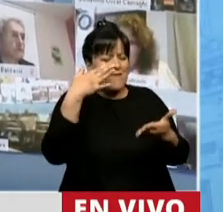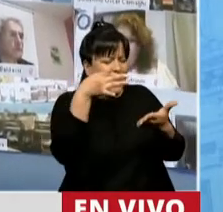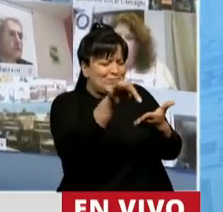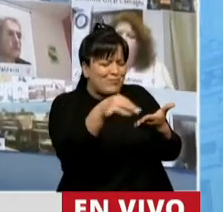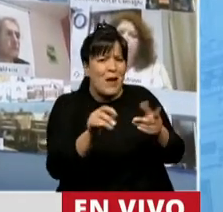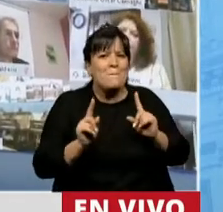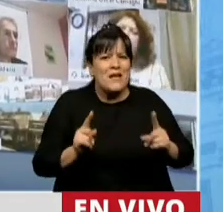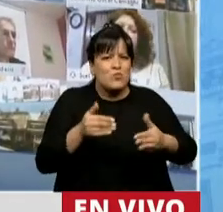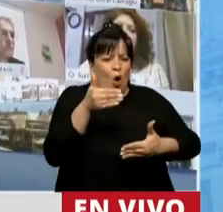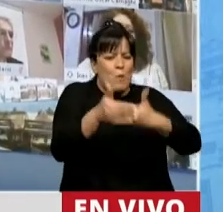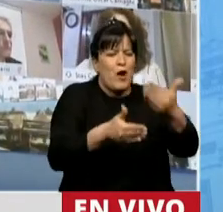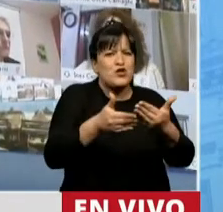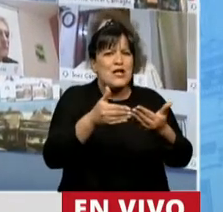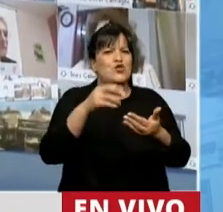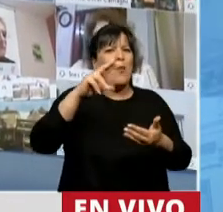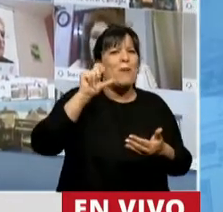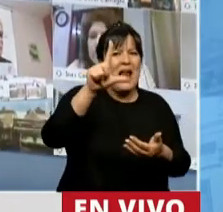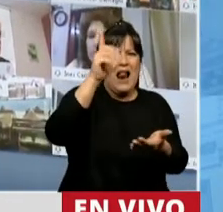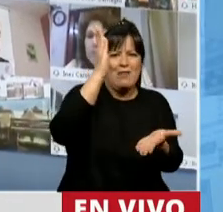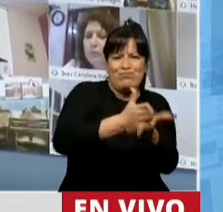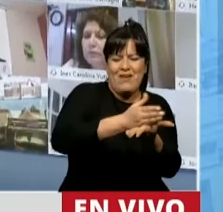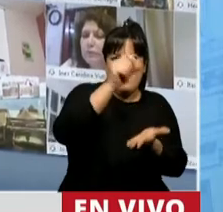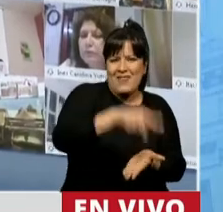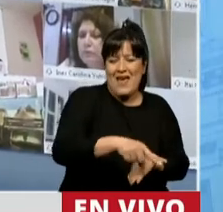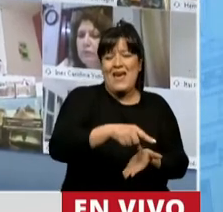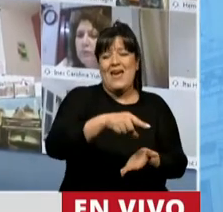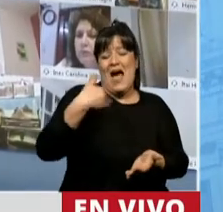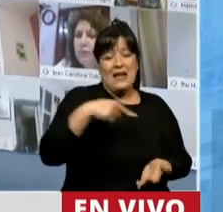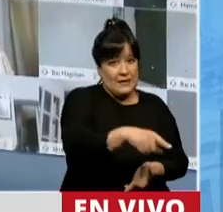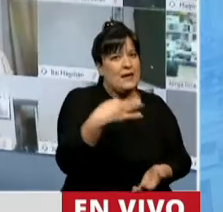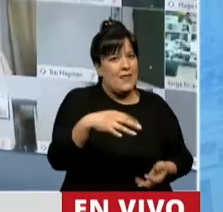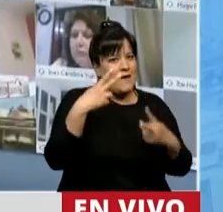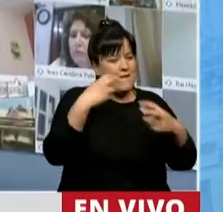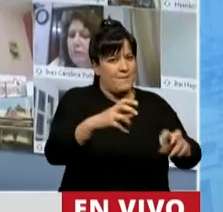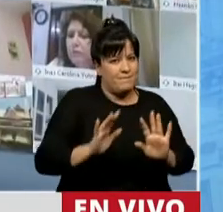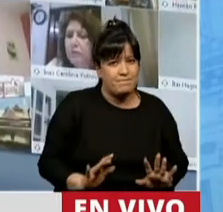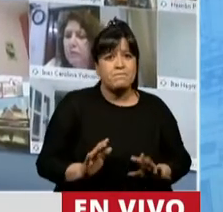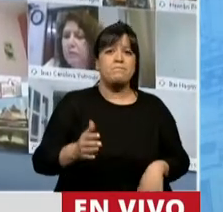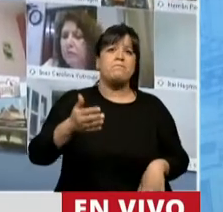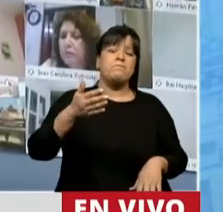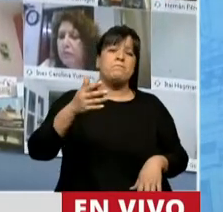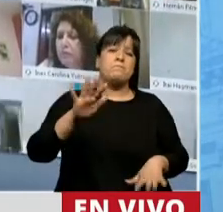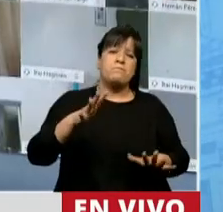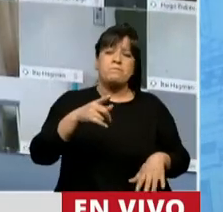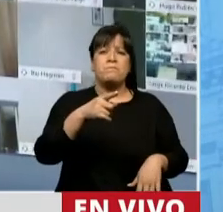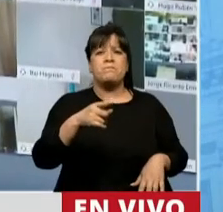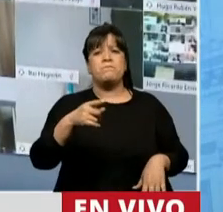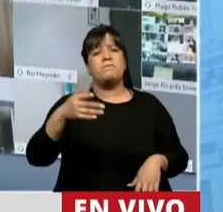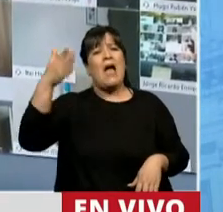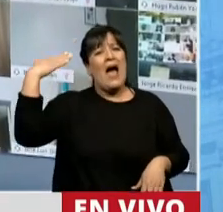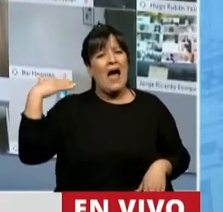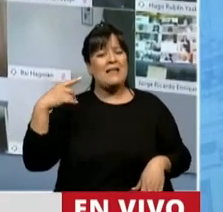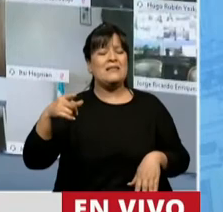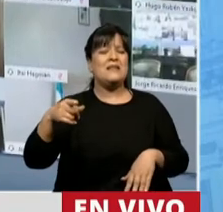proceso penal en la Argentina, que es un proceso penal de aquel